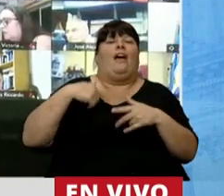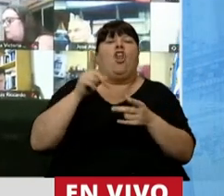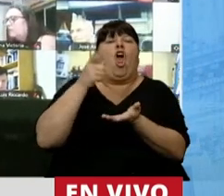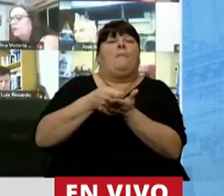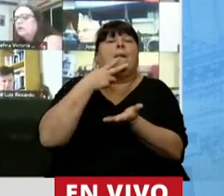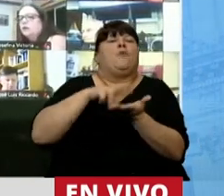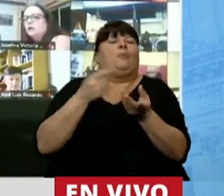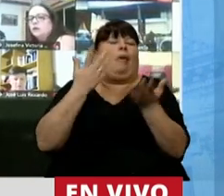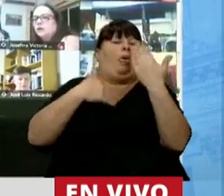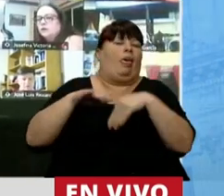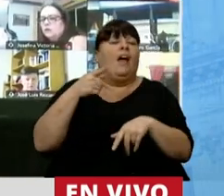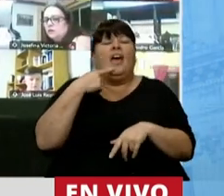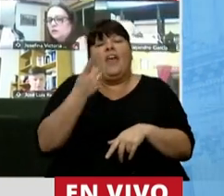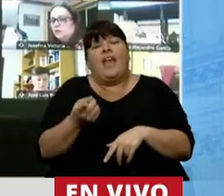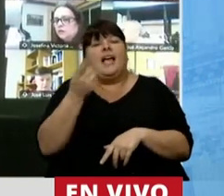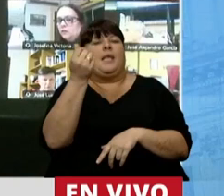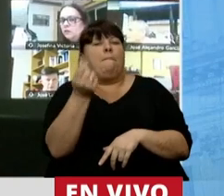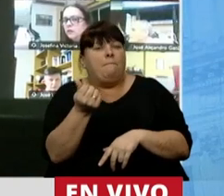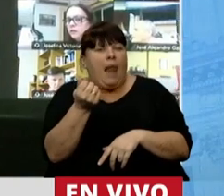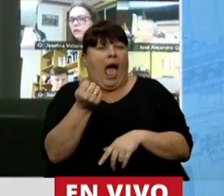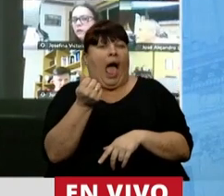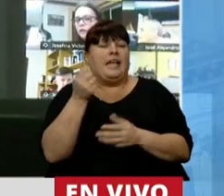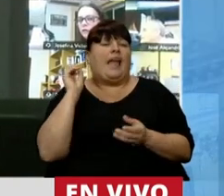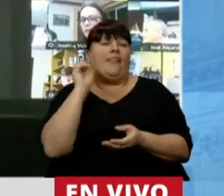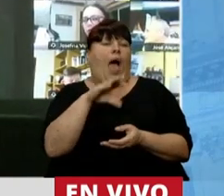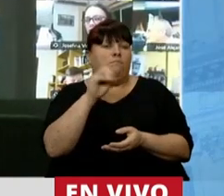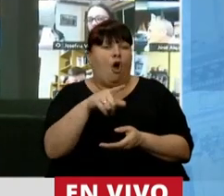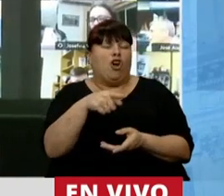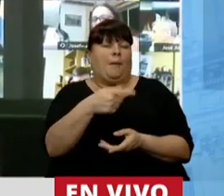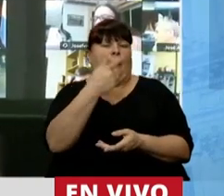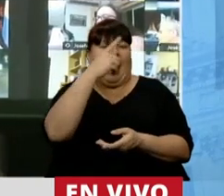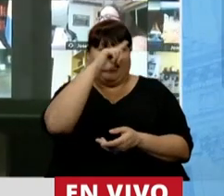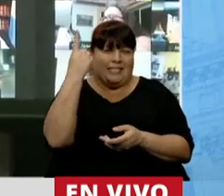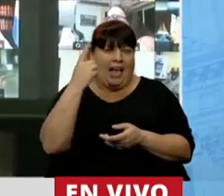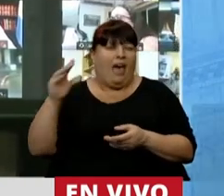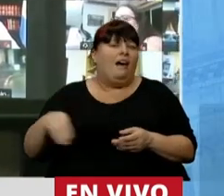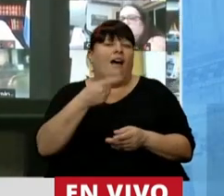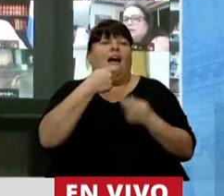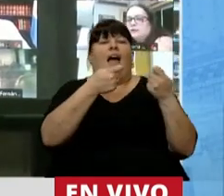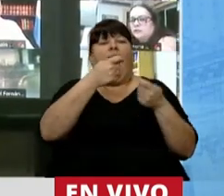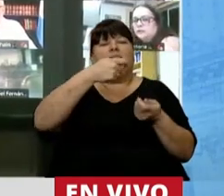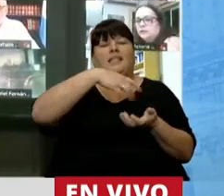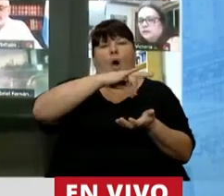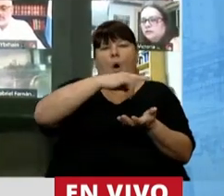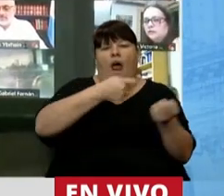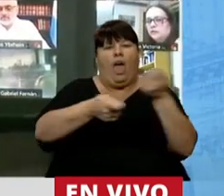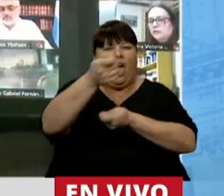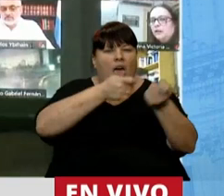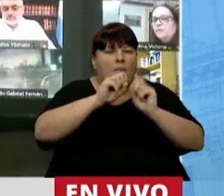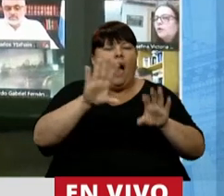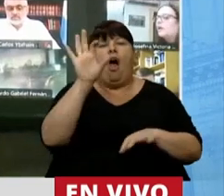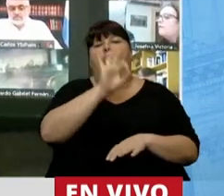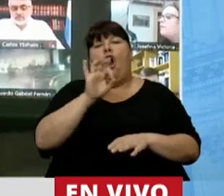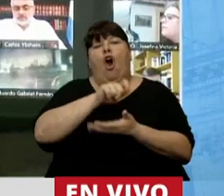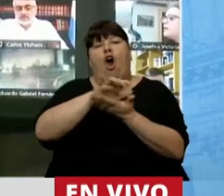evasión, justificando que la plata que ellos aportarían al Estado se va a la canaleta del juego, o se va